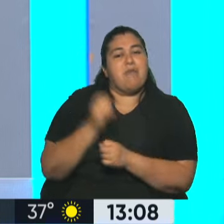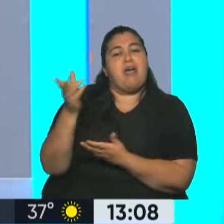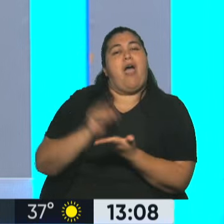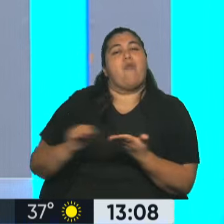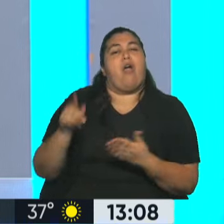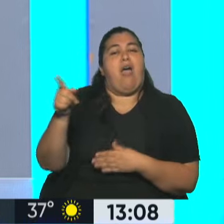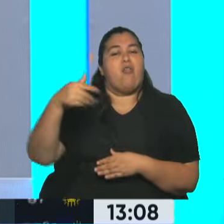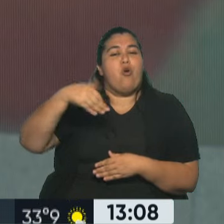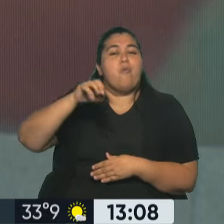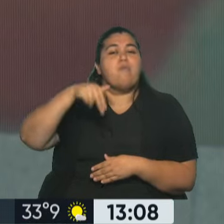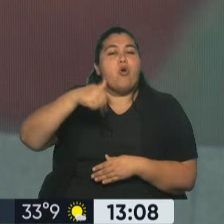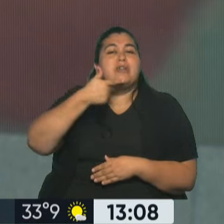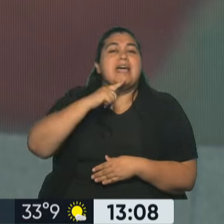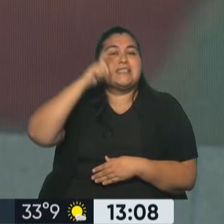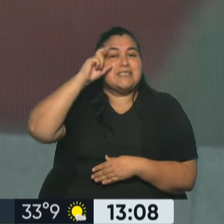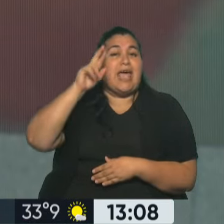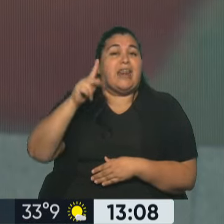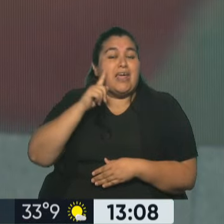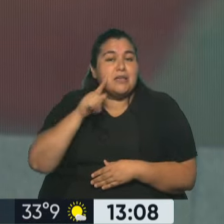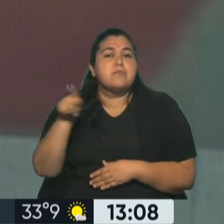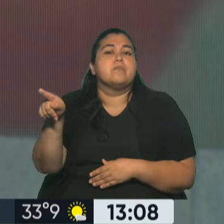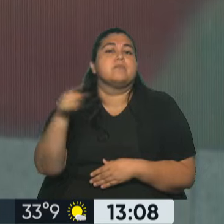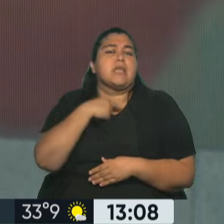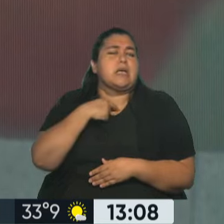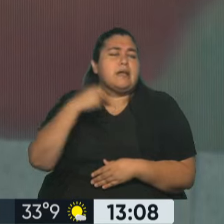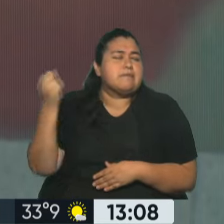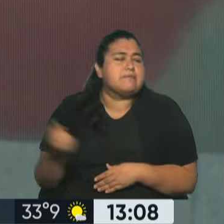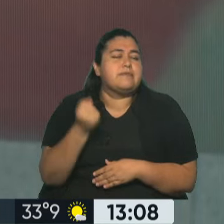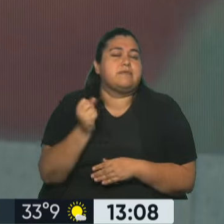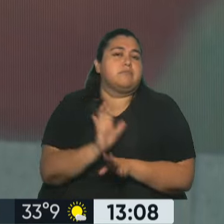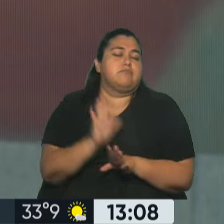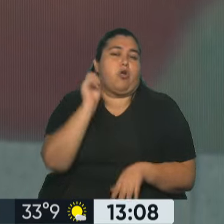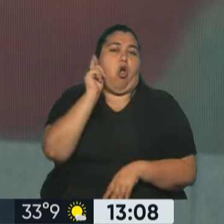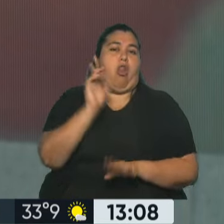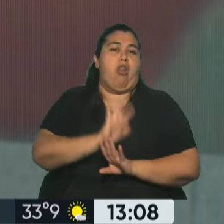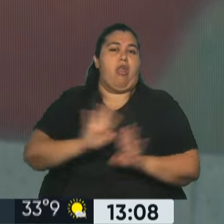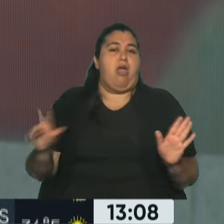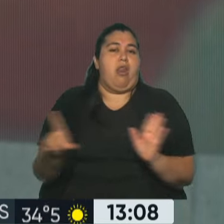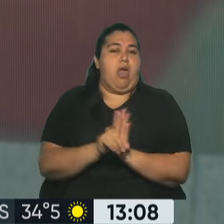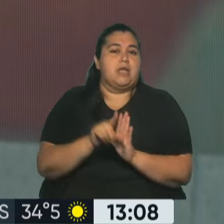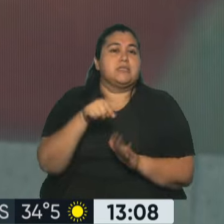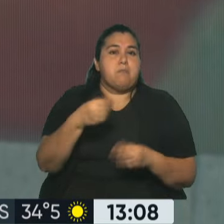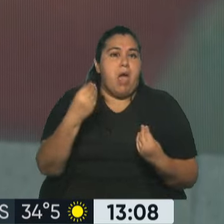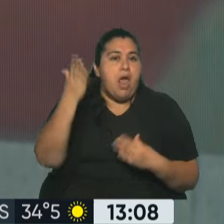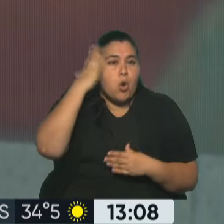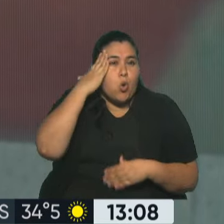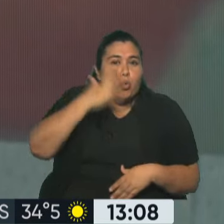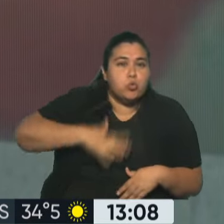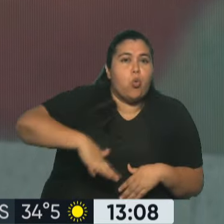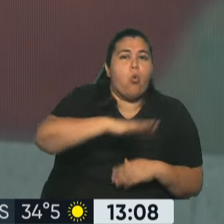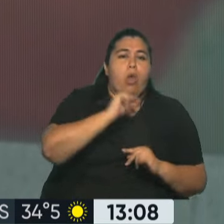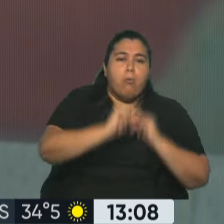Monasterki, está justamente llevando a cabo una campaña para que llegara el día de hoy y haya estos cambios tan profundos a la hora de